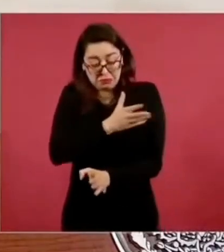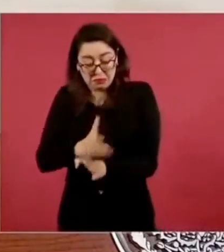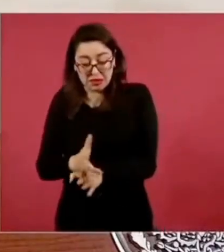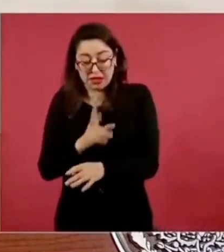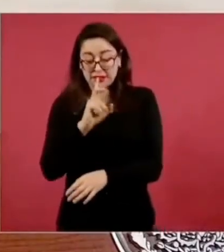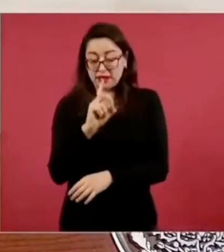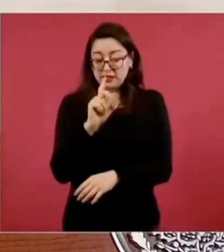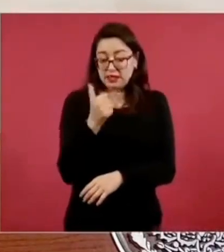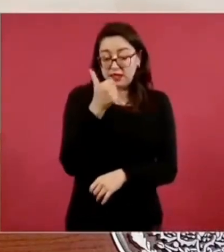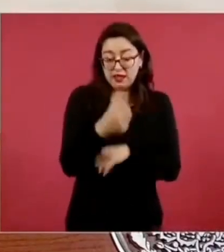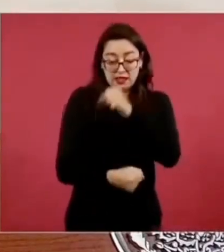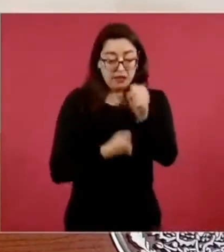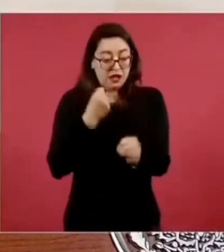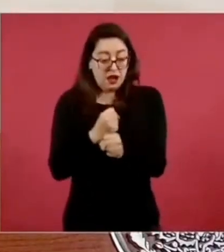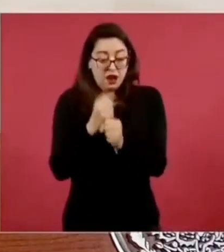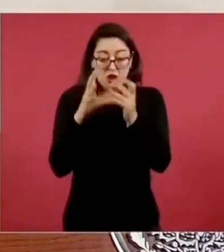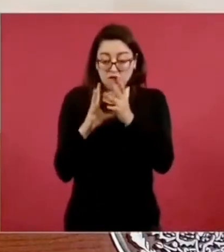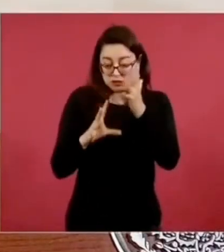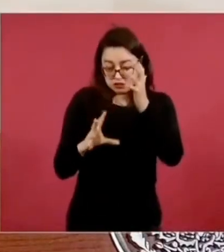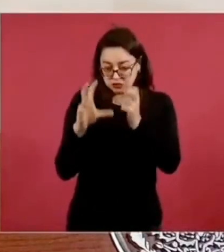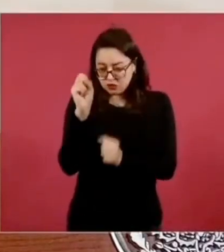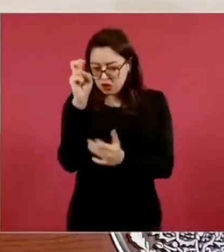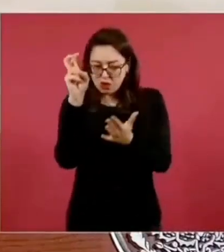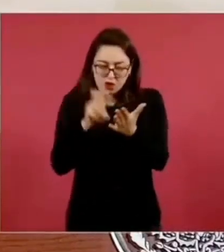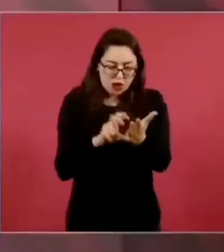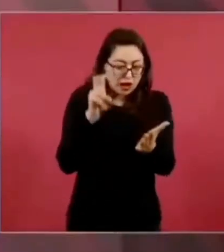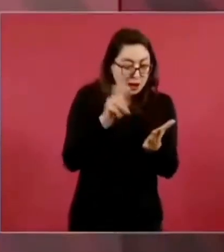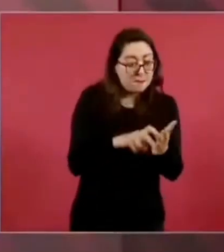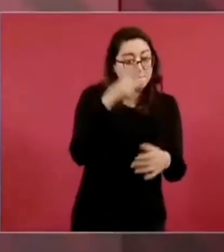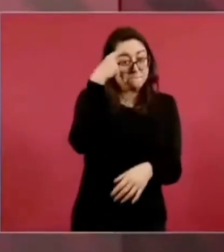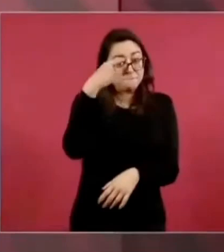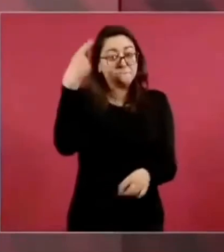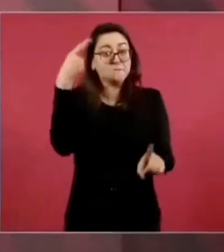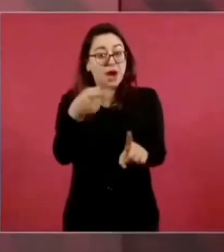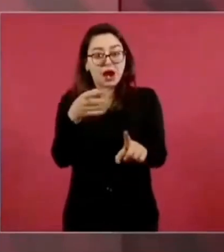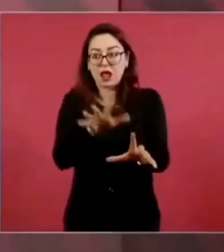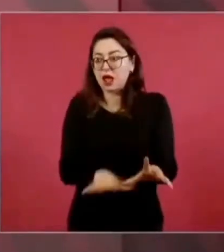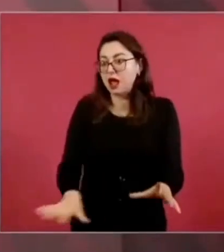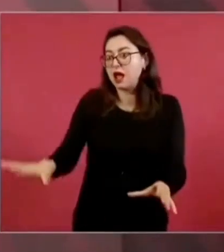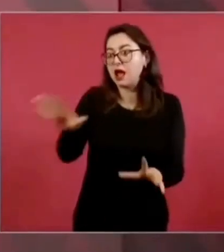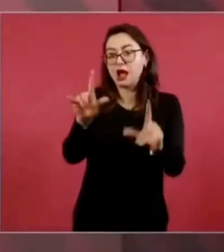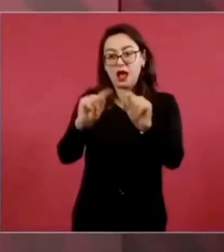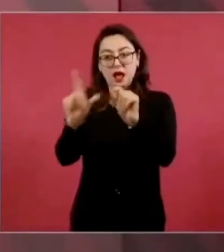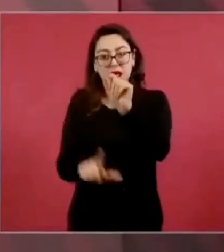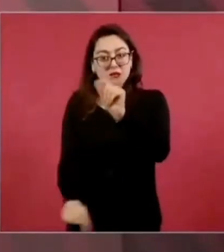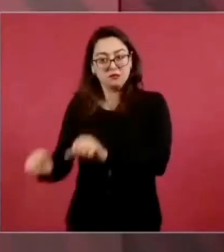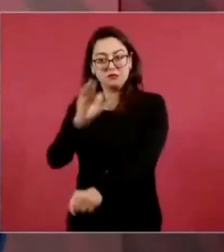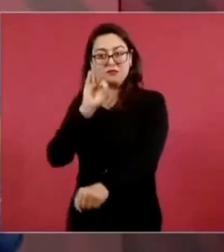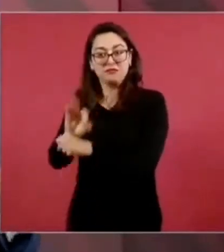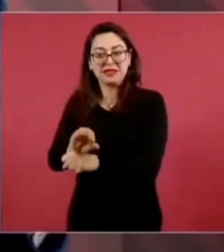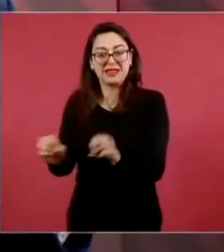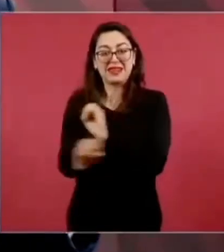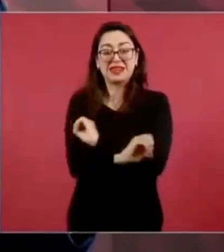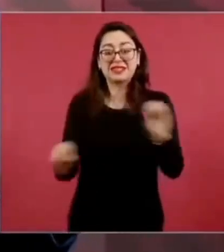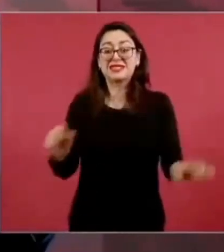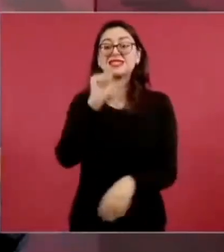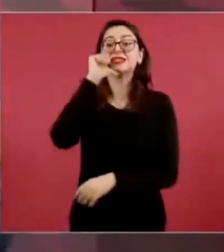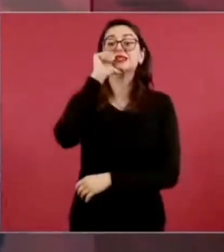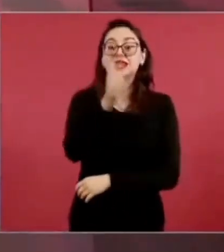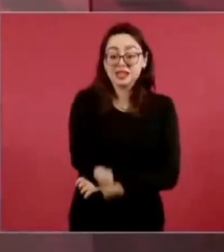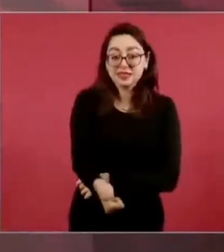años del periodo neoliberal que hayan hecho en favor del pueblo por eso me dio mucho gusto ayer